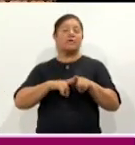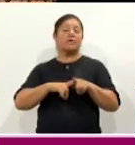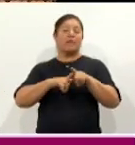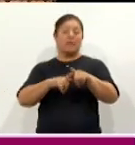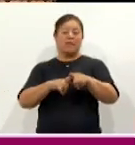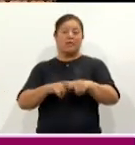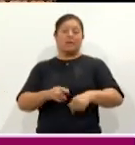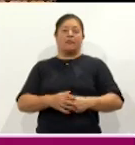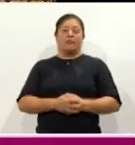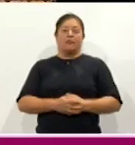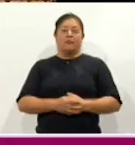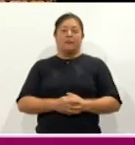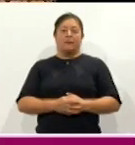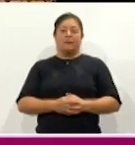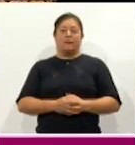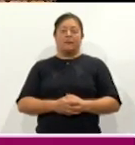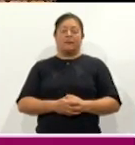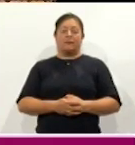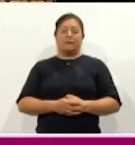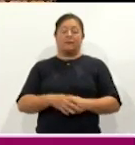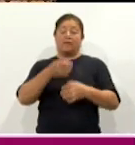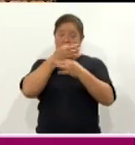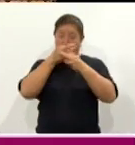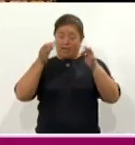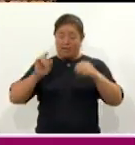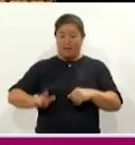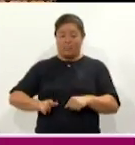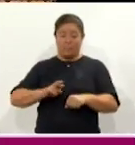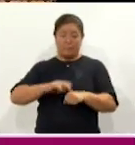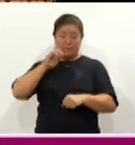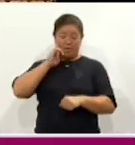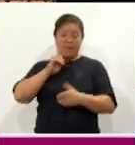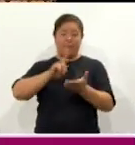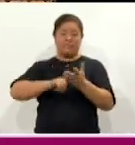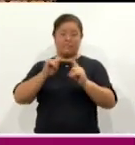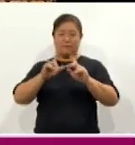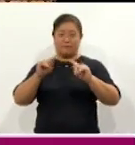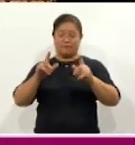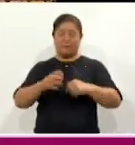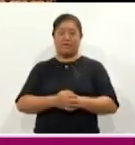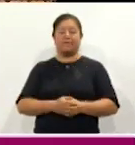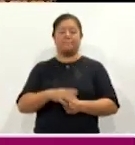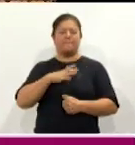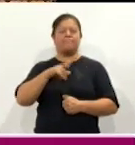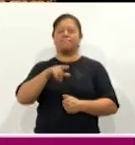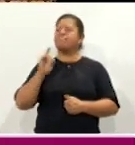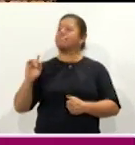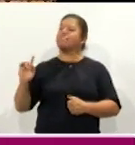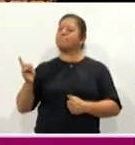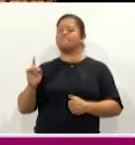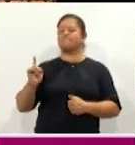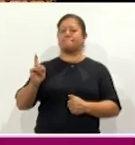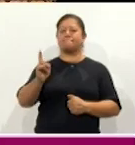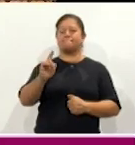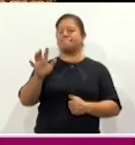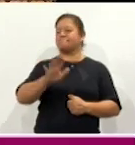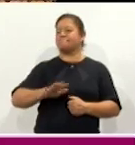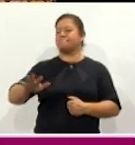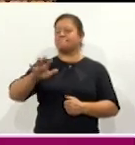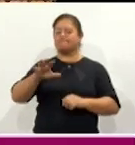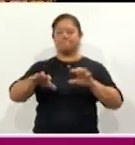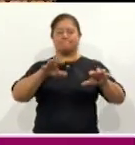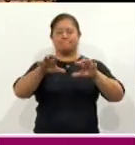información. Quiero comentarle que la gobernadora en nuestro estado realizó un recorrido por las obras de alto impacto